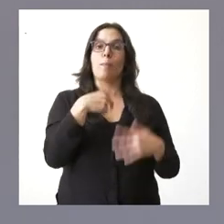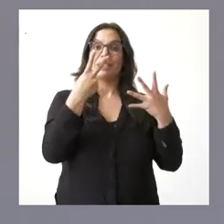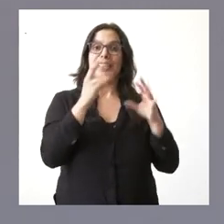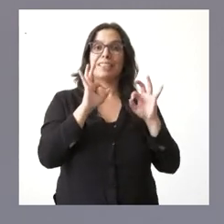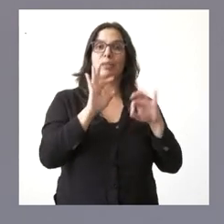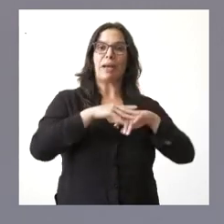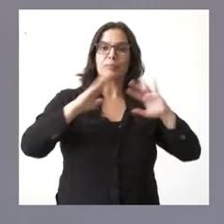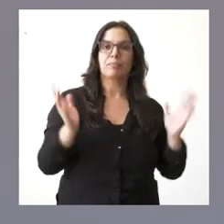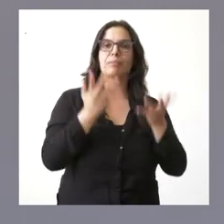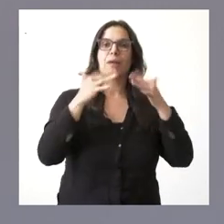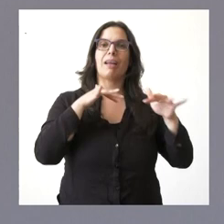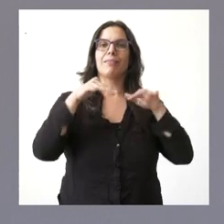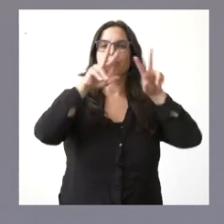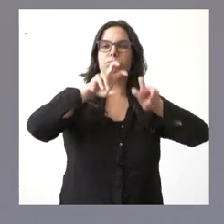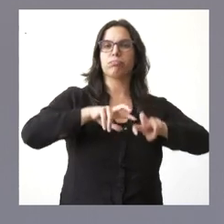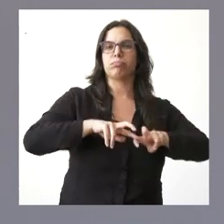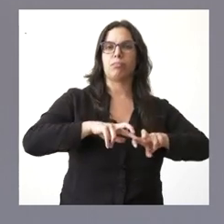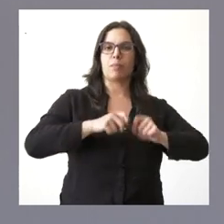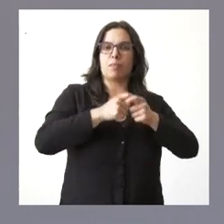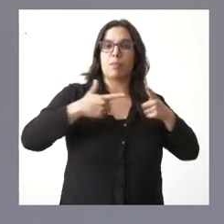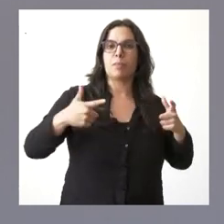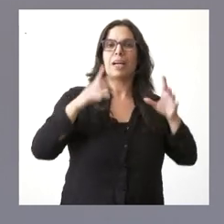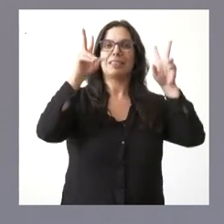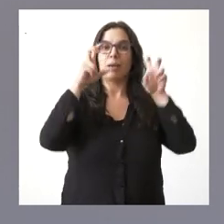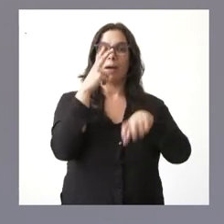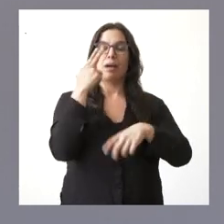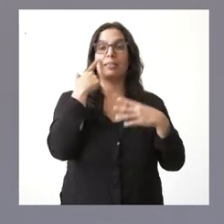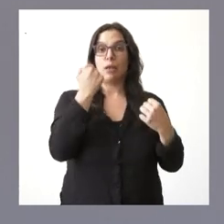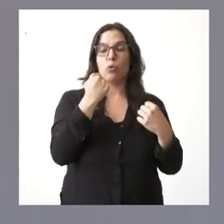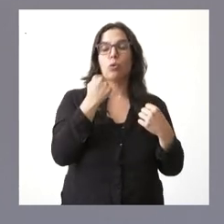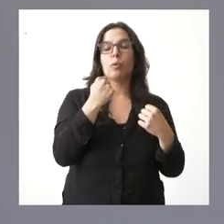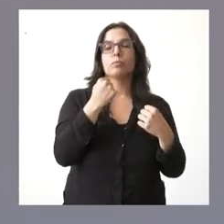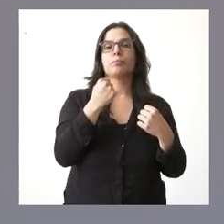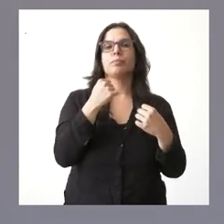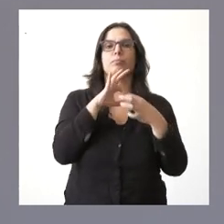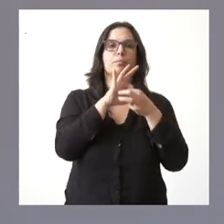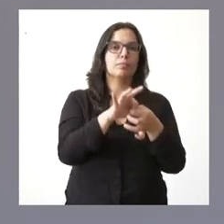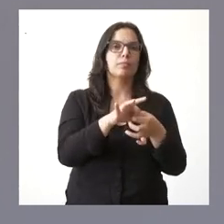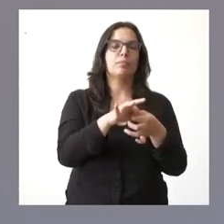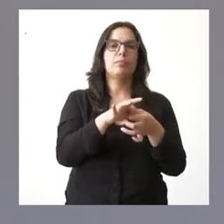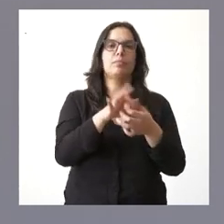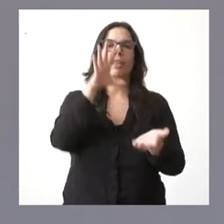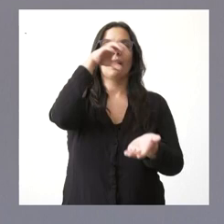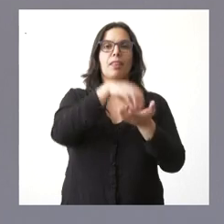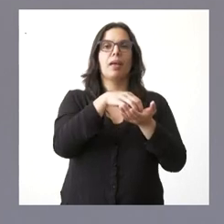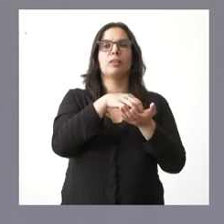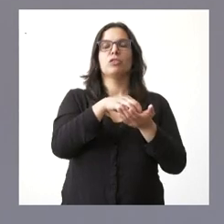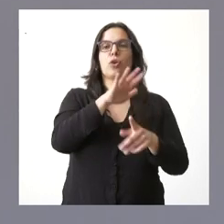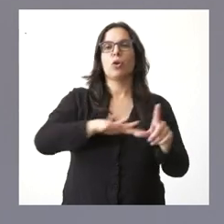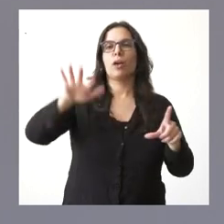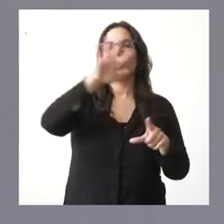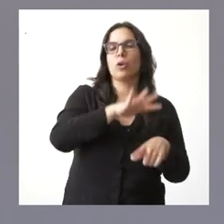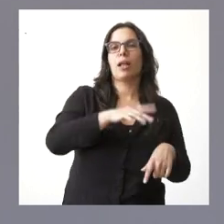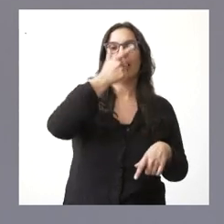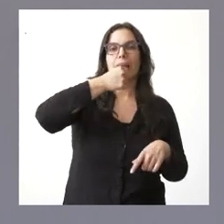el fomento de la actividad investigadora en materia sanitaria, lo que tiene que ver con el Centro Nacional de la Gripe, la investigación